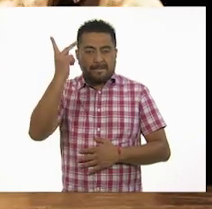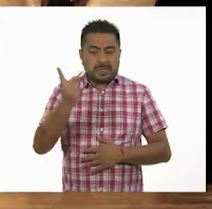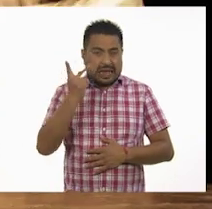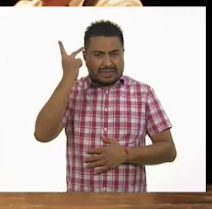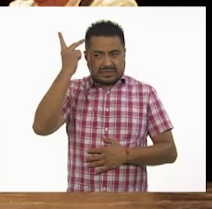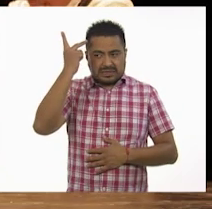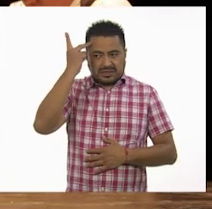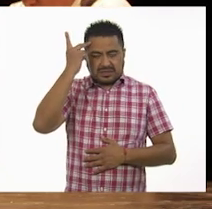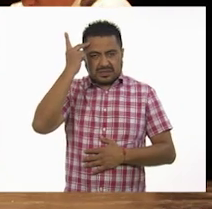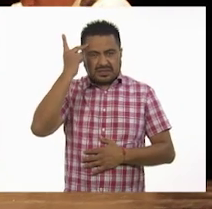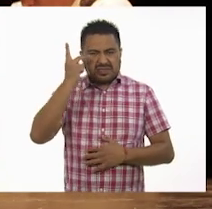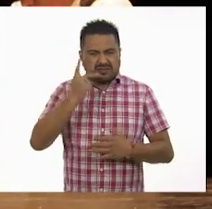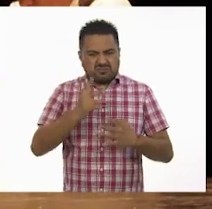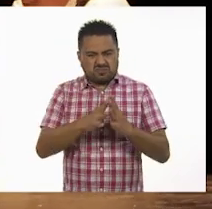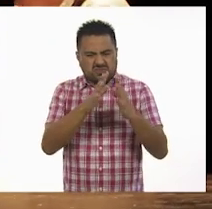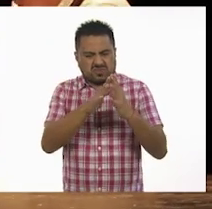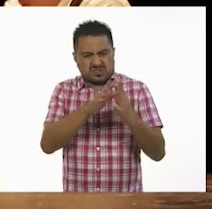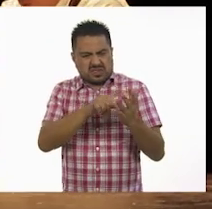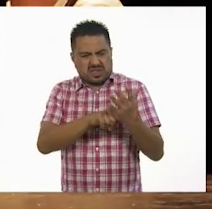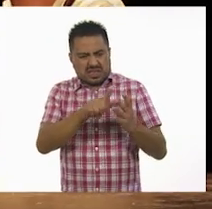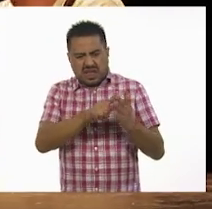¡Princesa guerrera de las nieves!